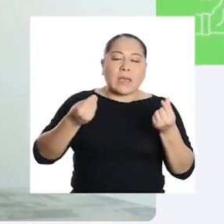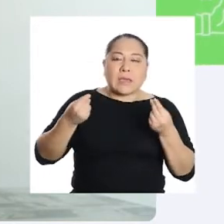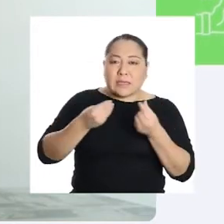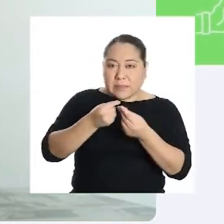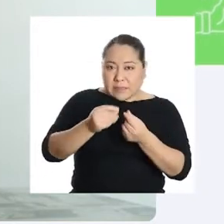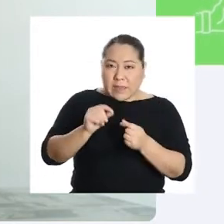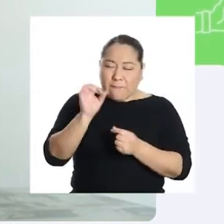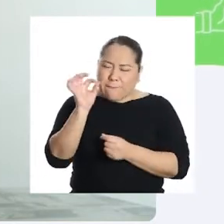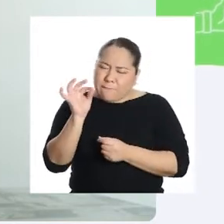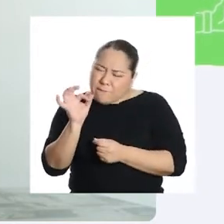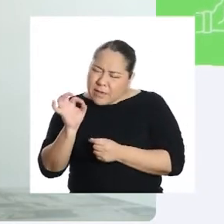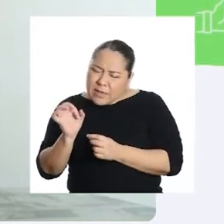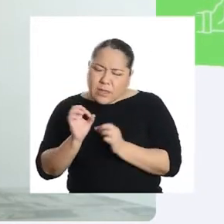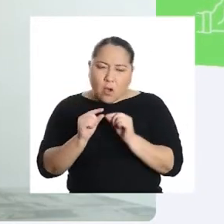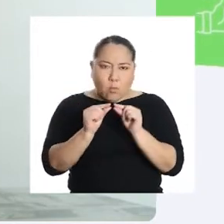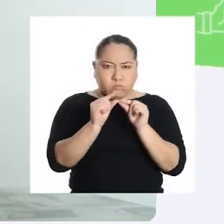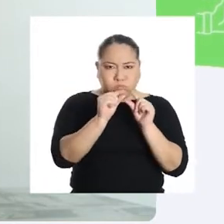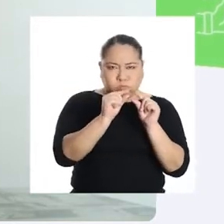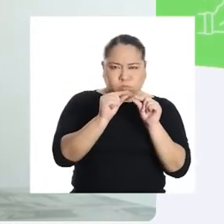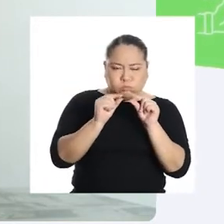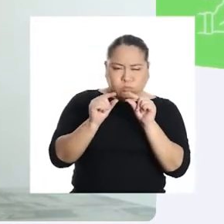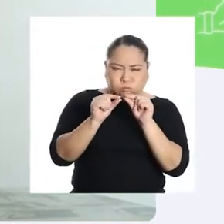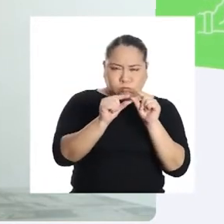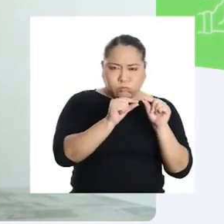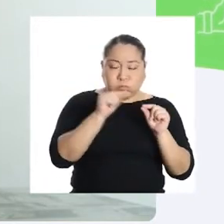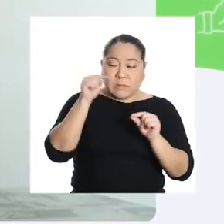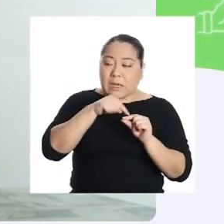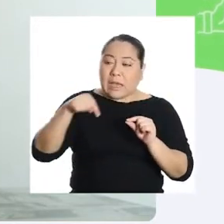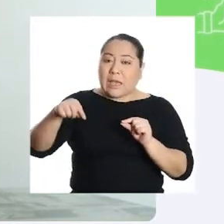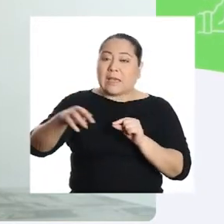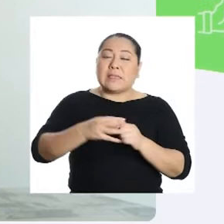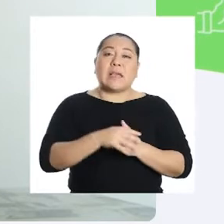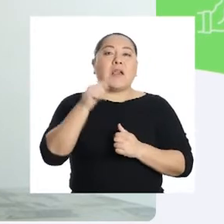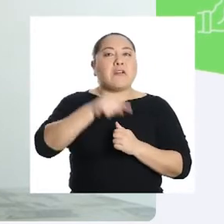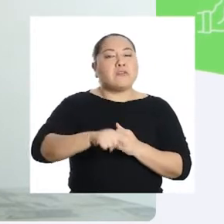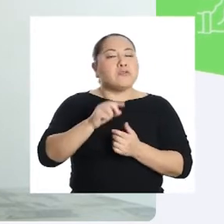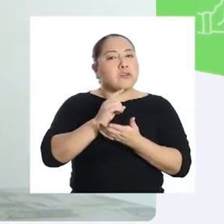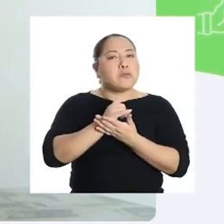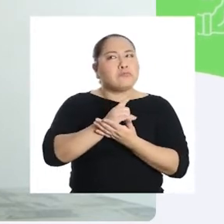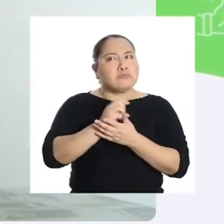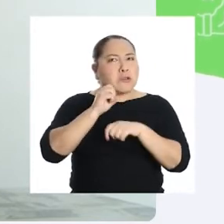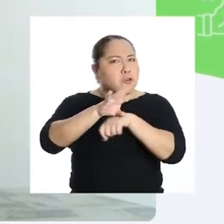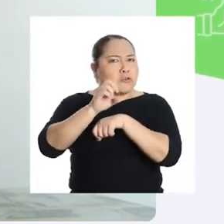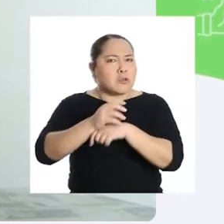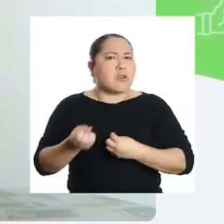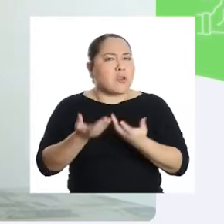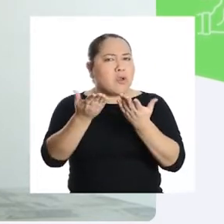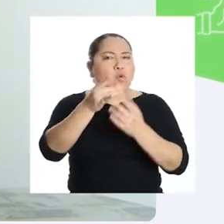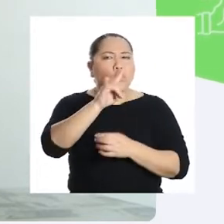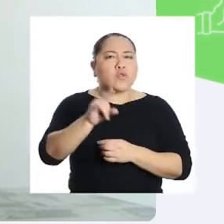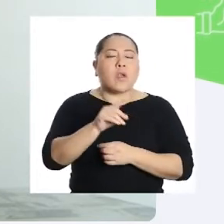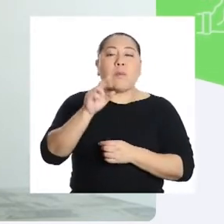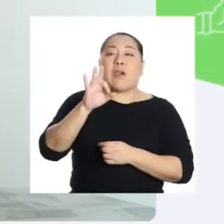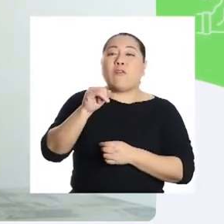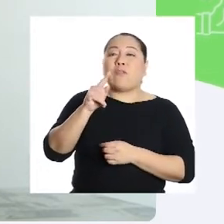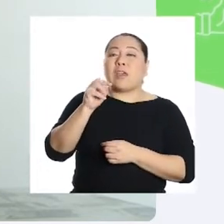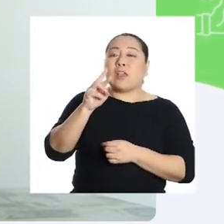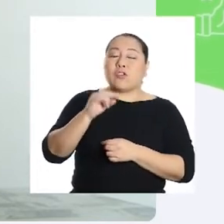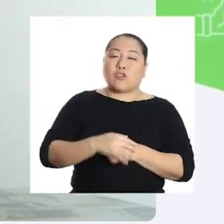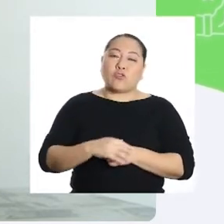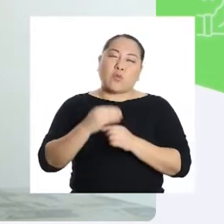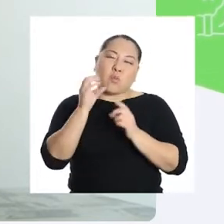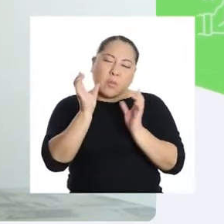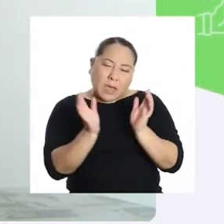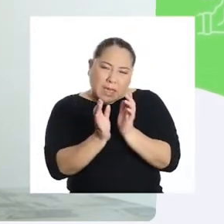como es la fina y la gruesa. Este tipo de arenas son recomendadas para los filtros de agua que llevan cantidades